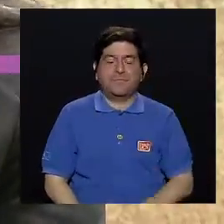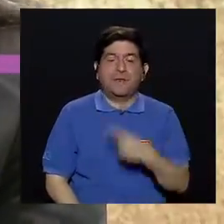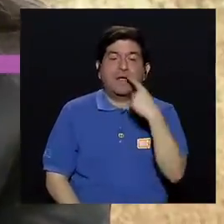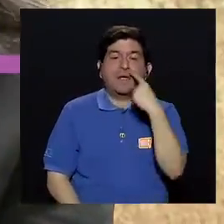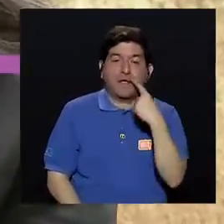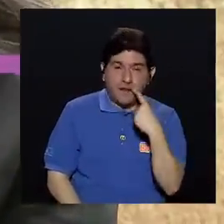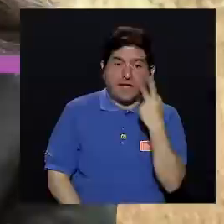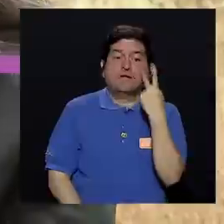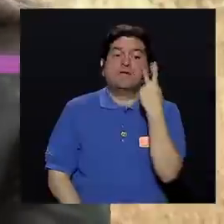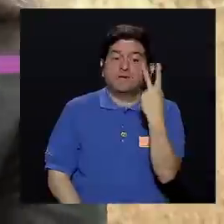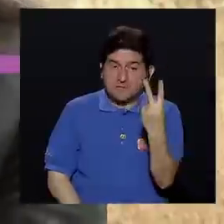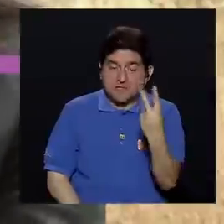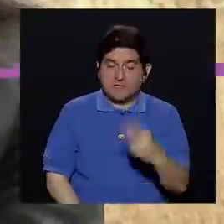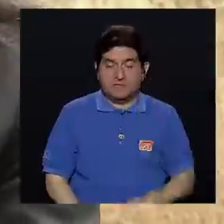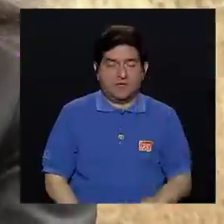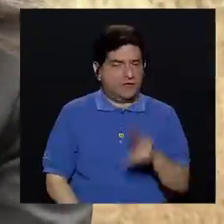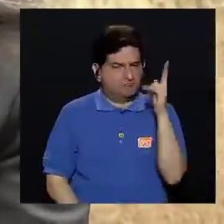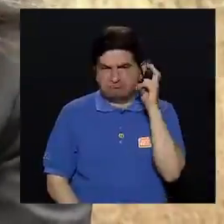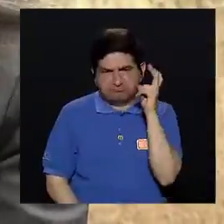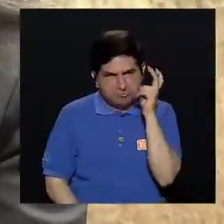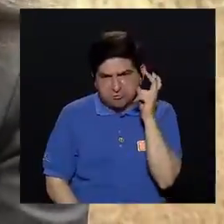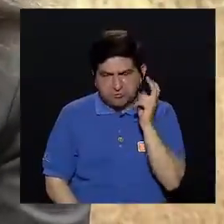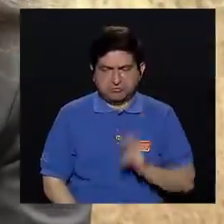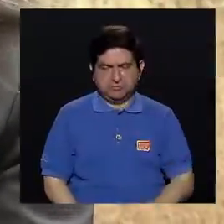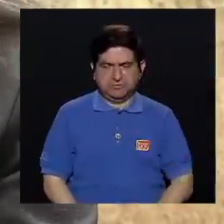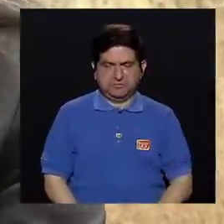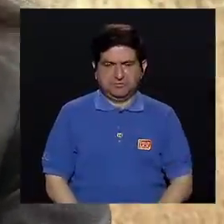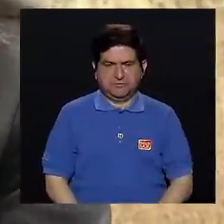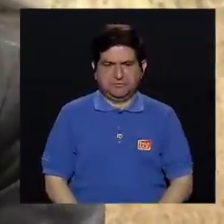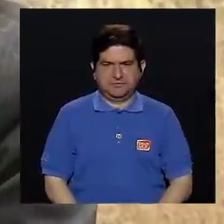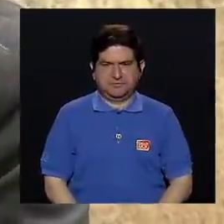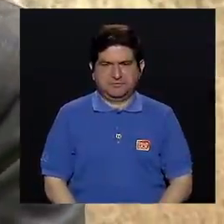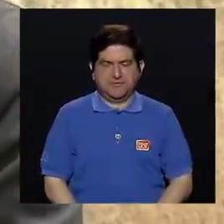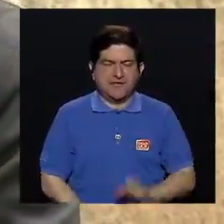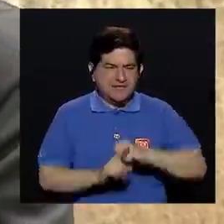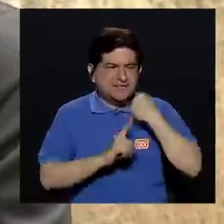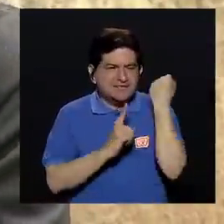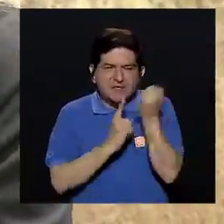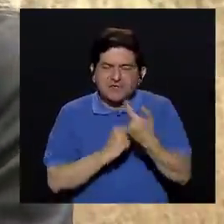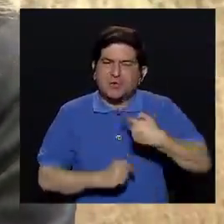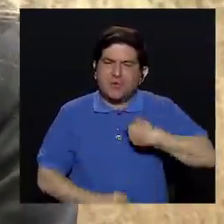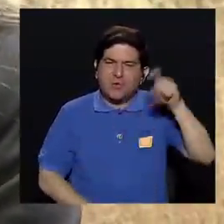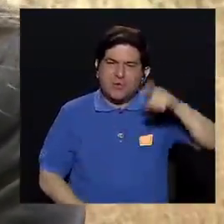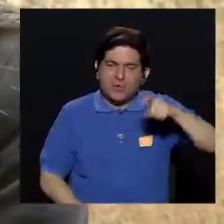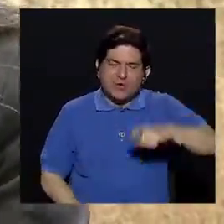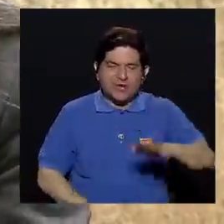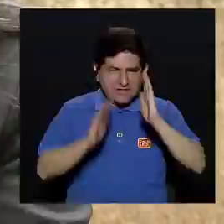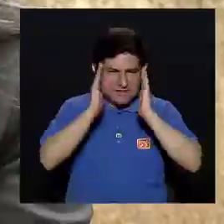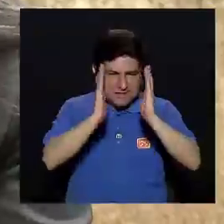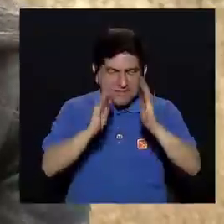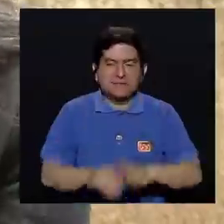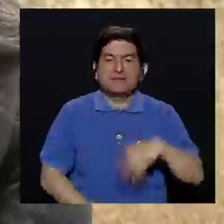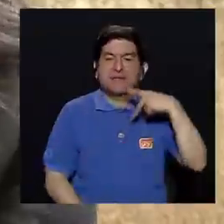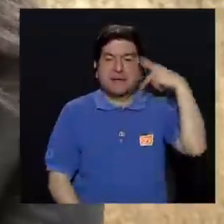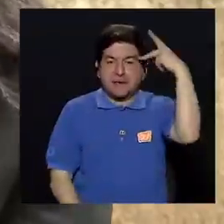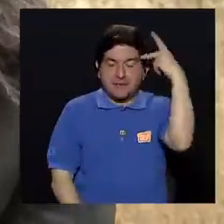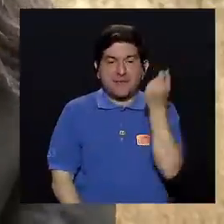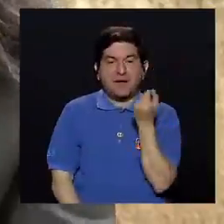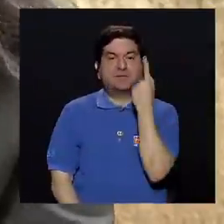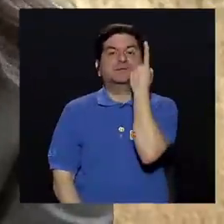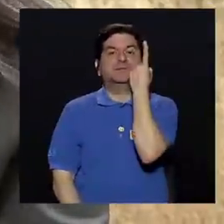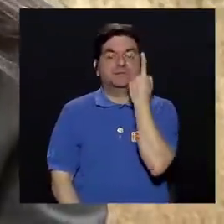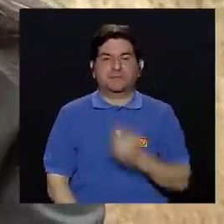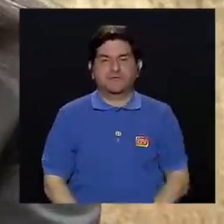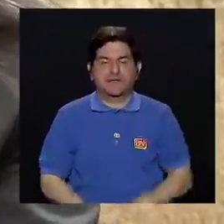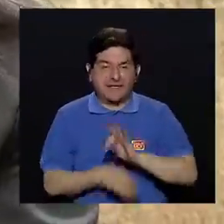hendigo, sí se ve, pero no se escucha. Entonces, son factores que uno tiene que tener en cuenta y que los padres tienen que entender